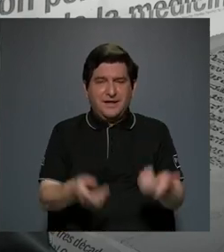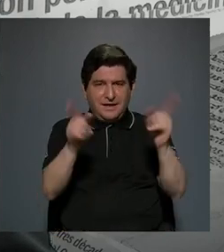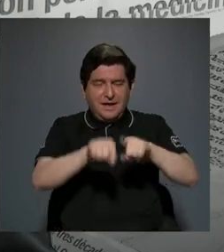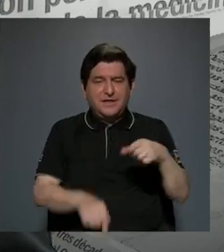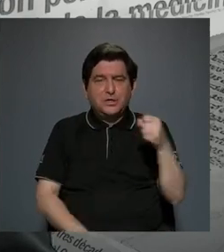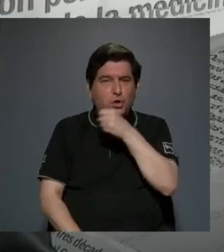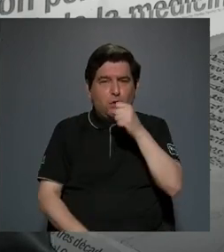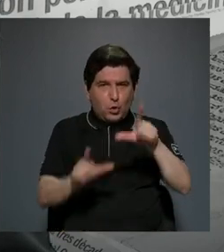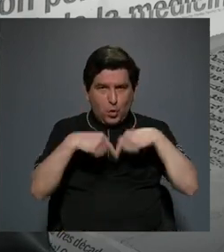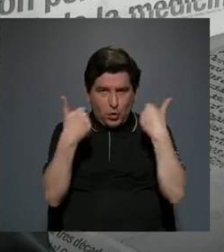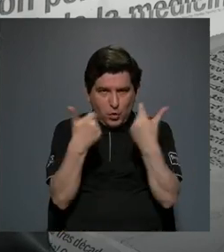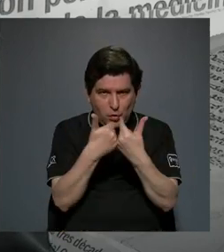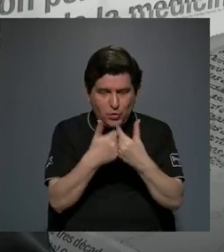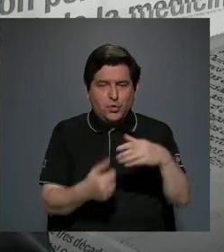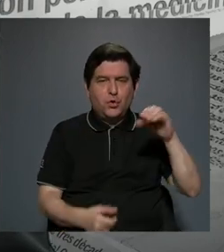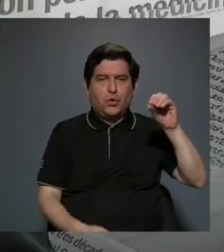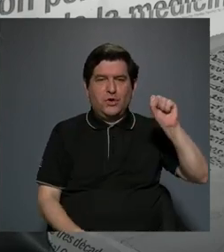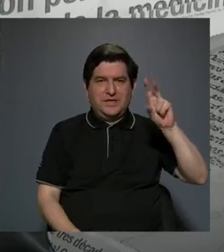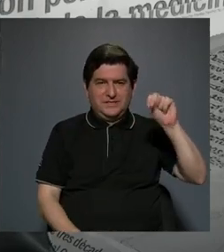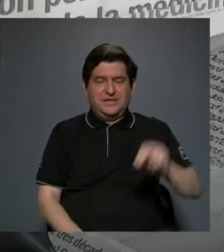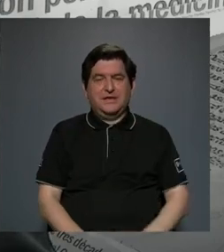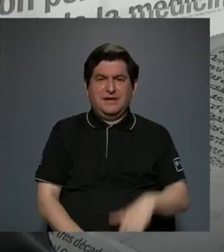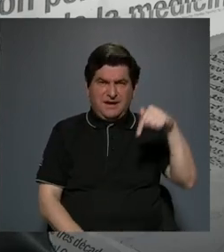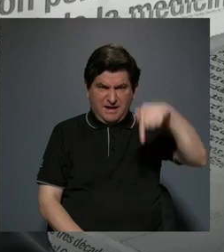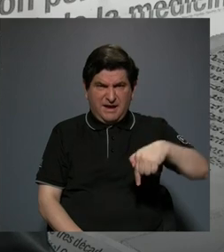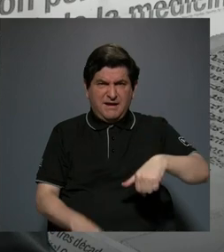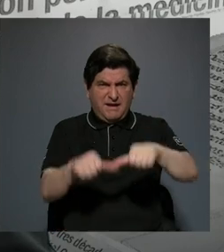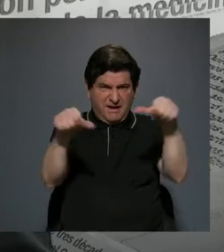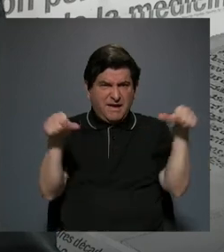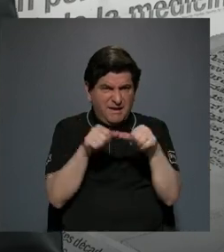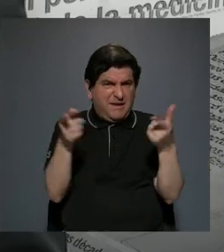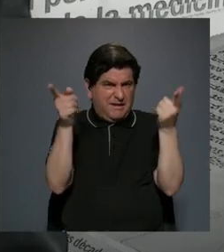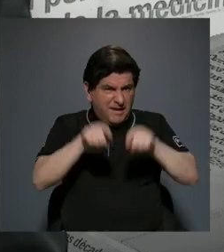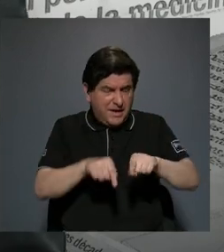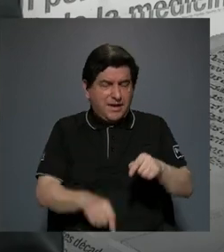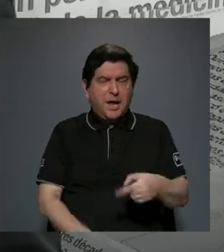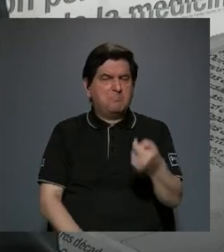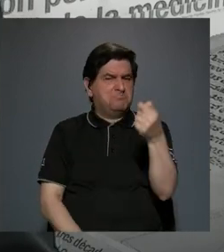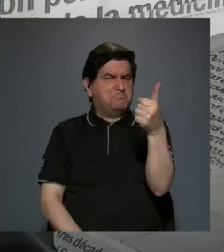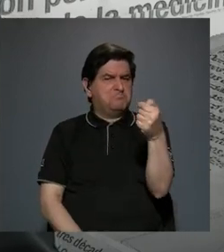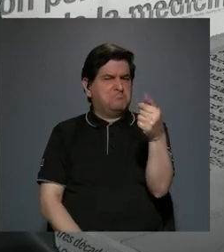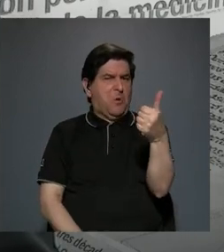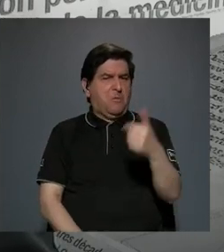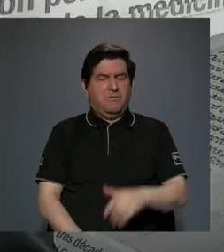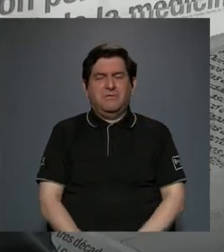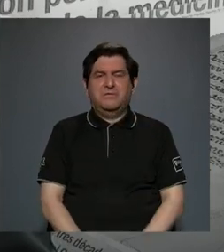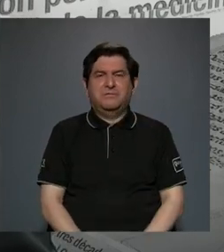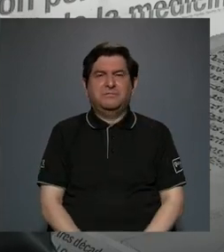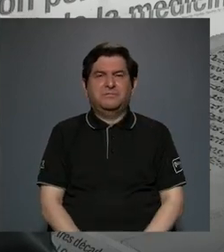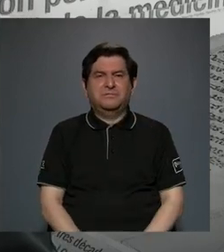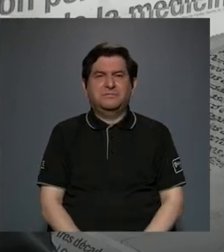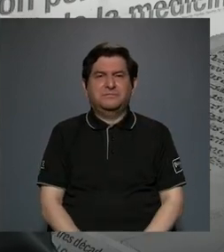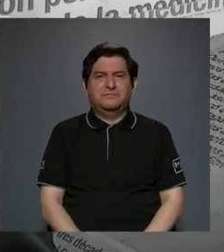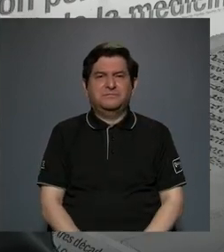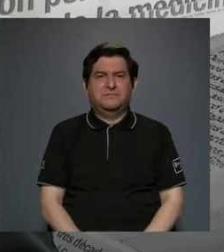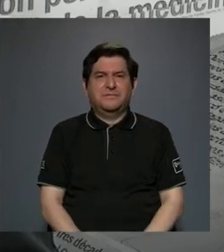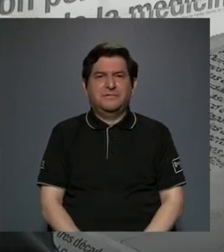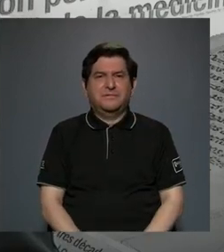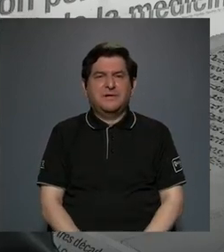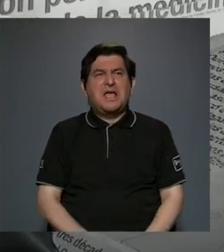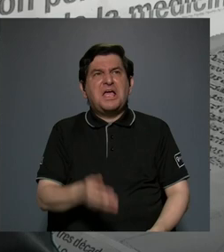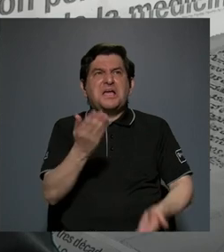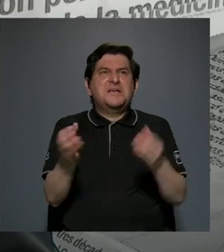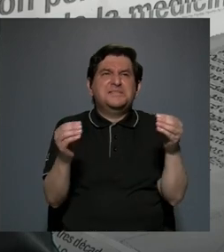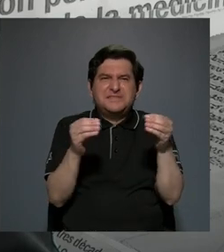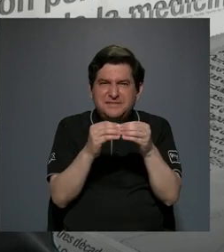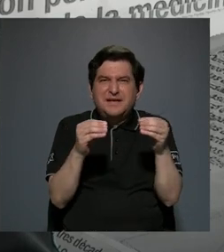sinfónico en el área no pasa mucho hay más de eso